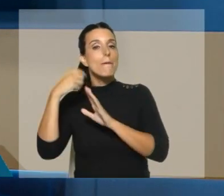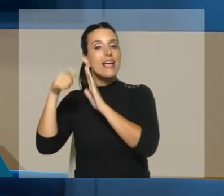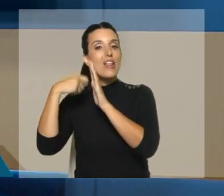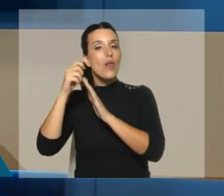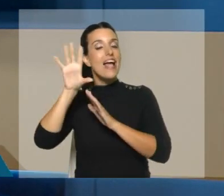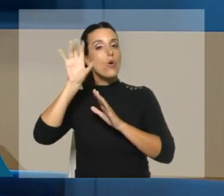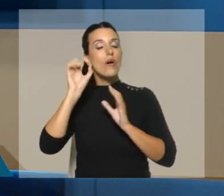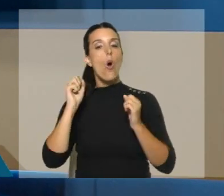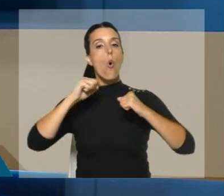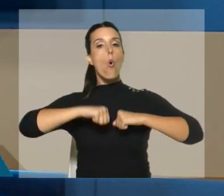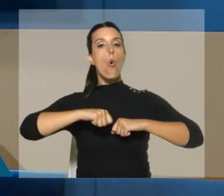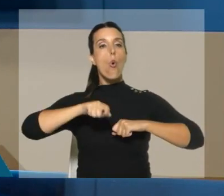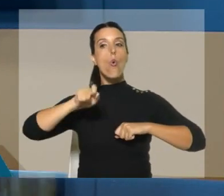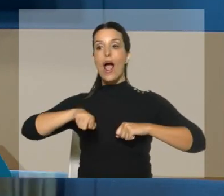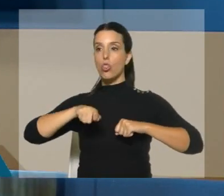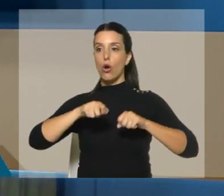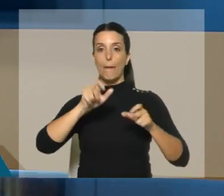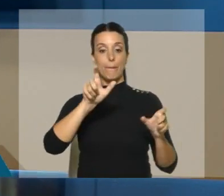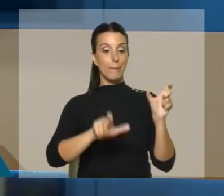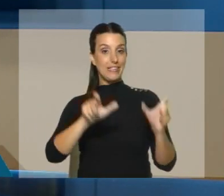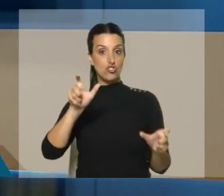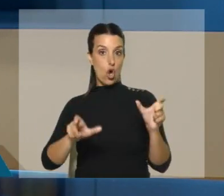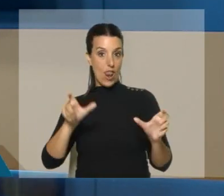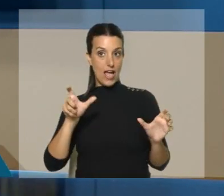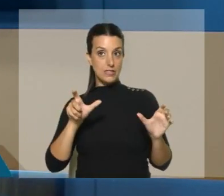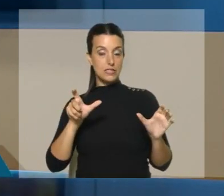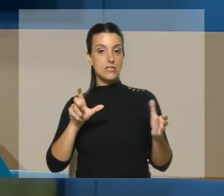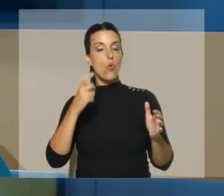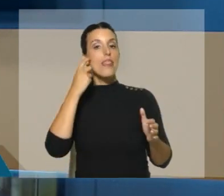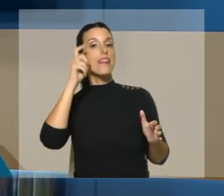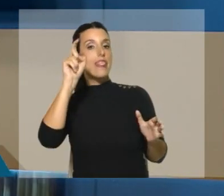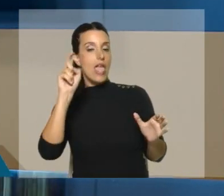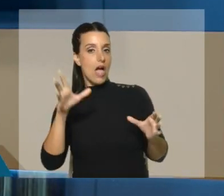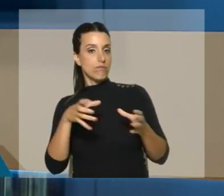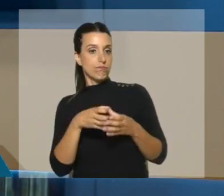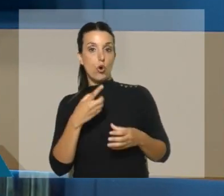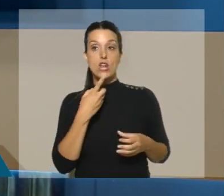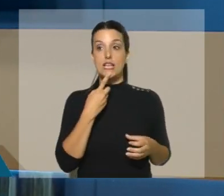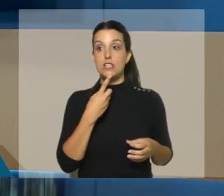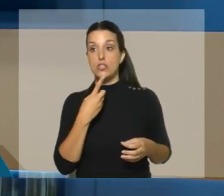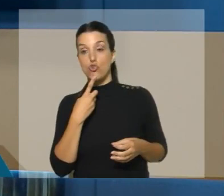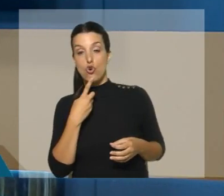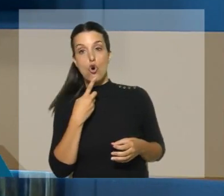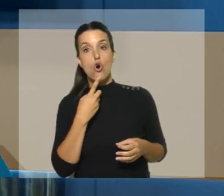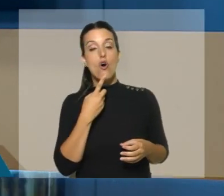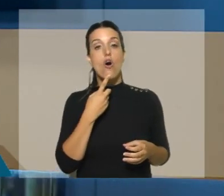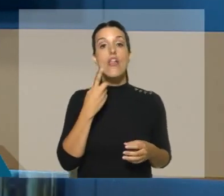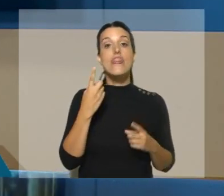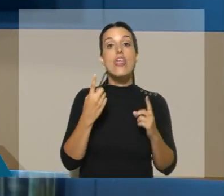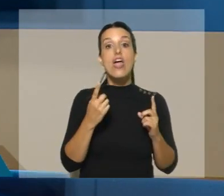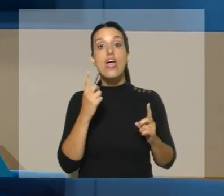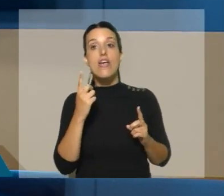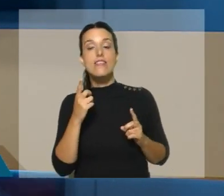gran jurado, ¿no? Que son personas comunes que tendrán su ideología, que tendrán sus posturas políticas, que deberán eventualmente